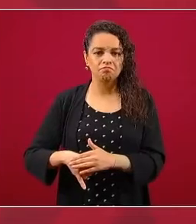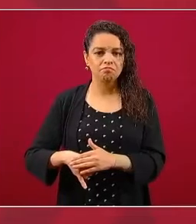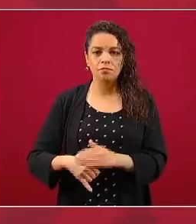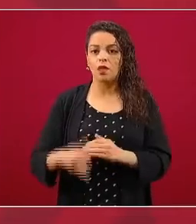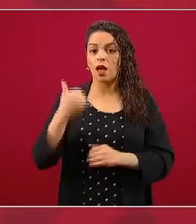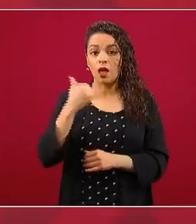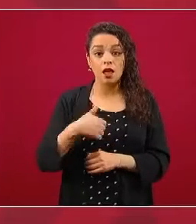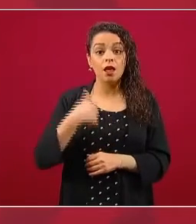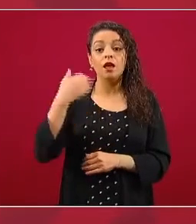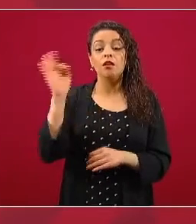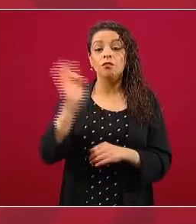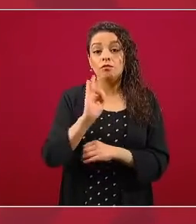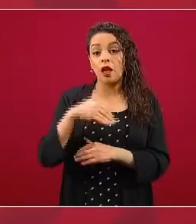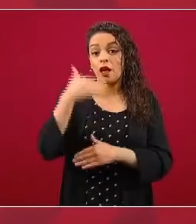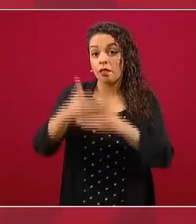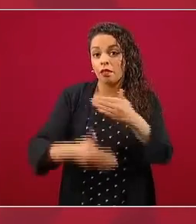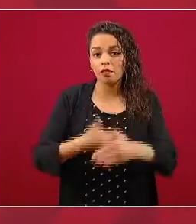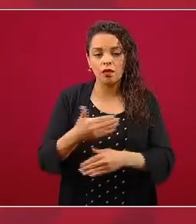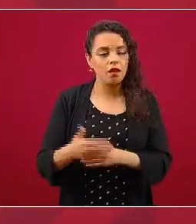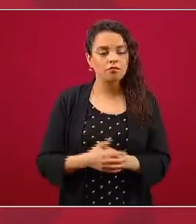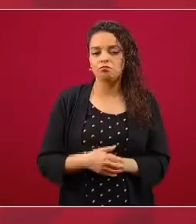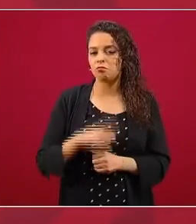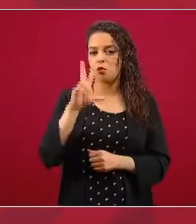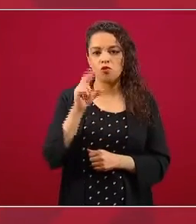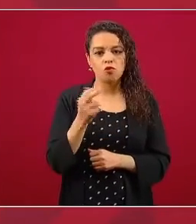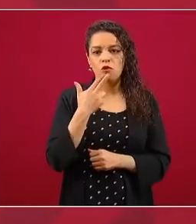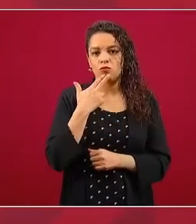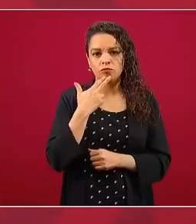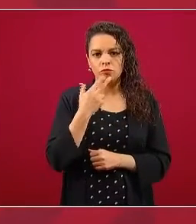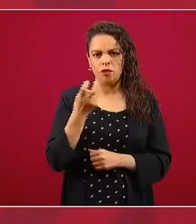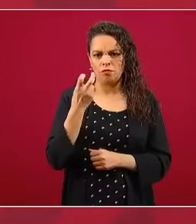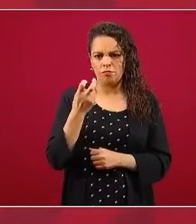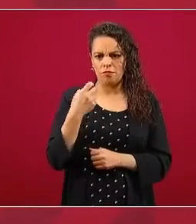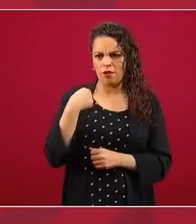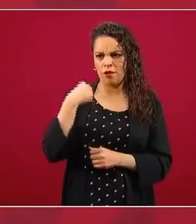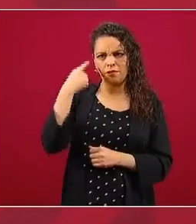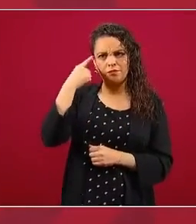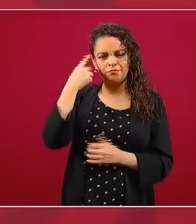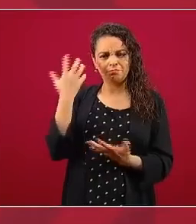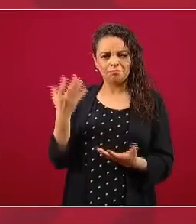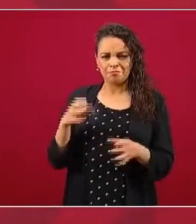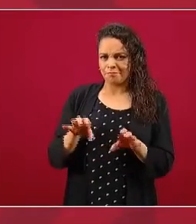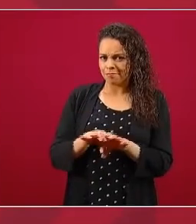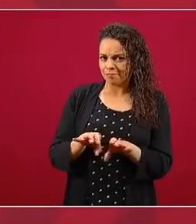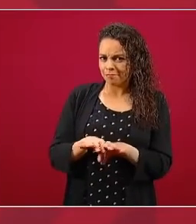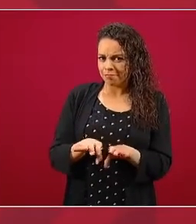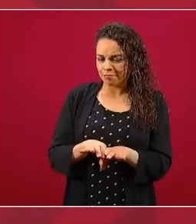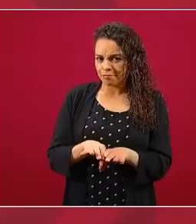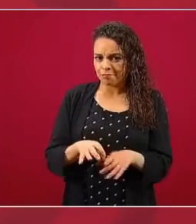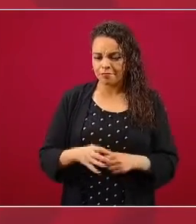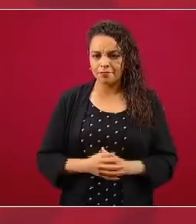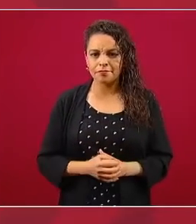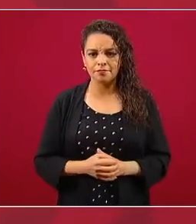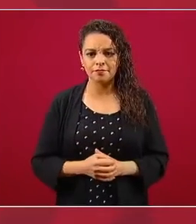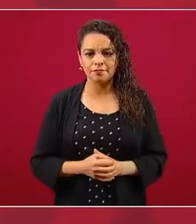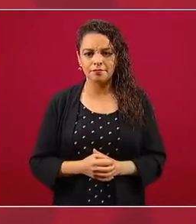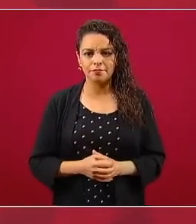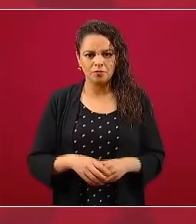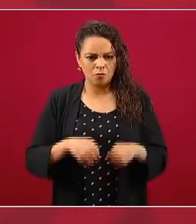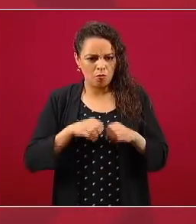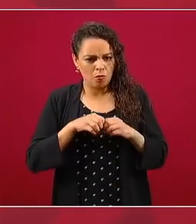Por eso me llamó la atención, de que se